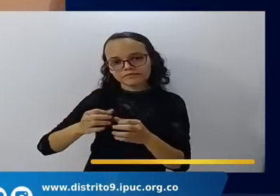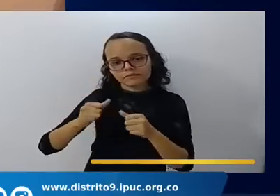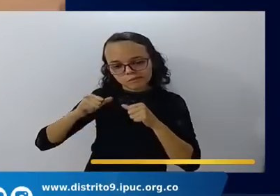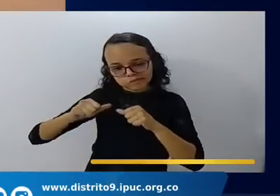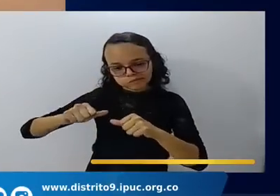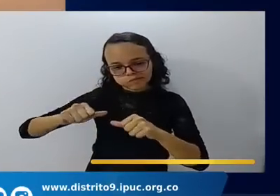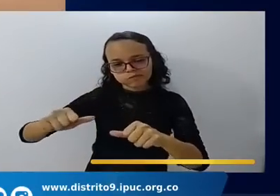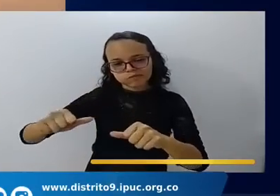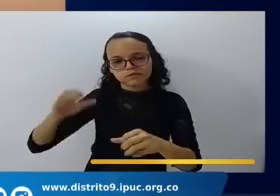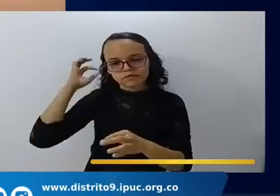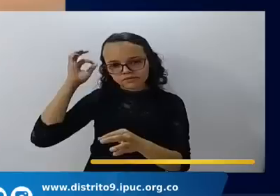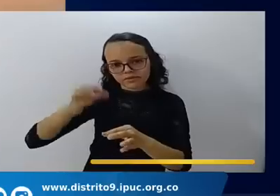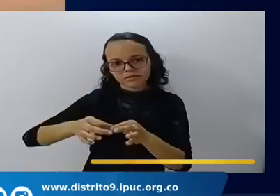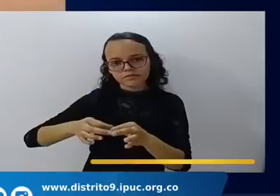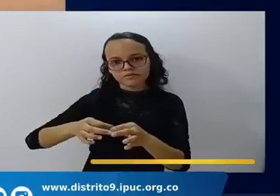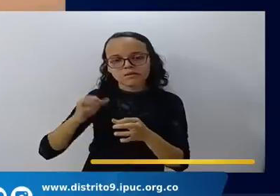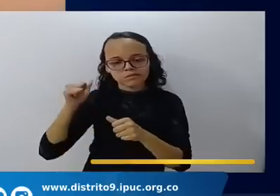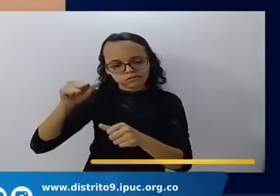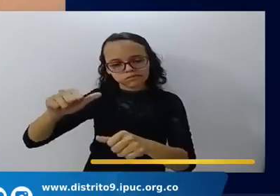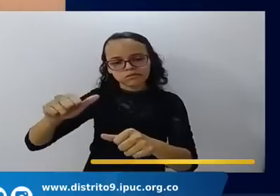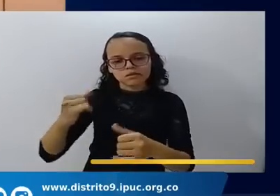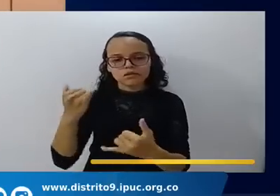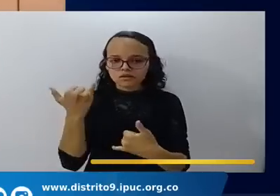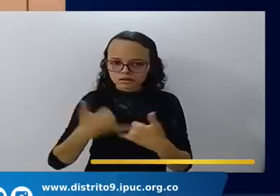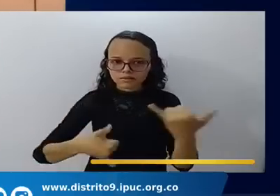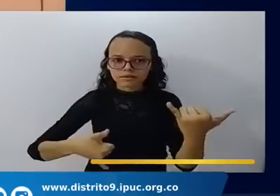perseveren en fe y termine